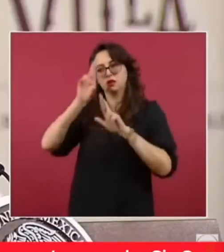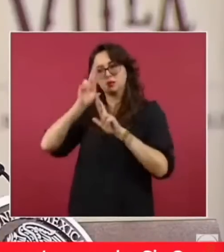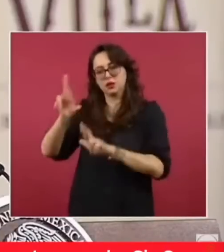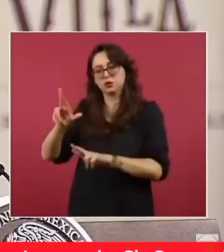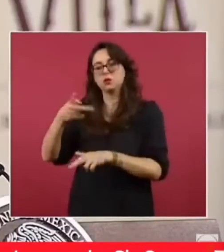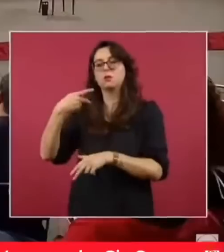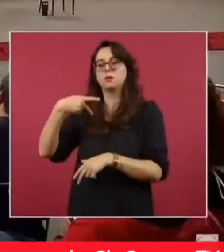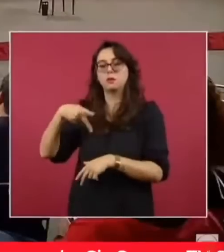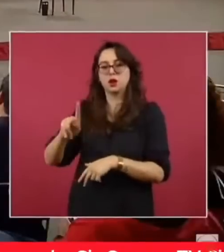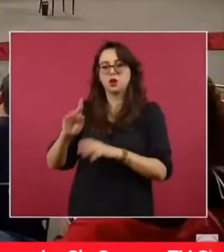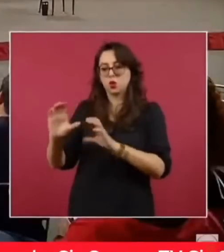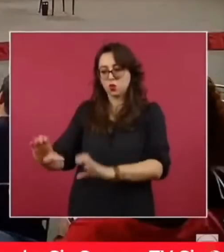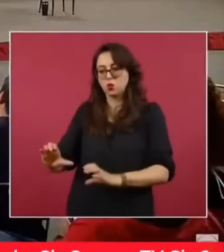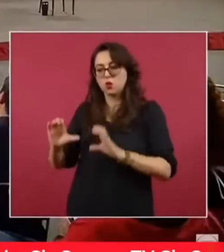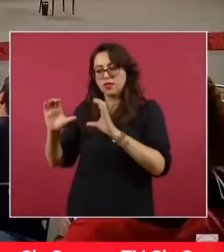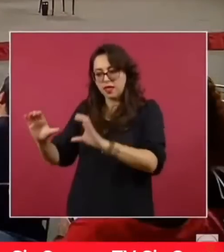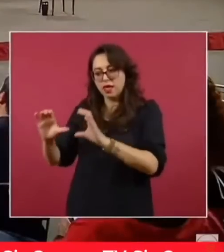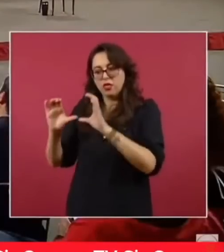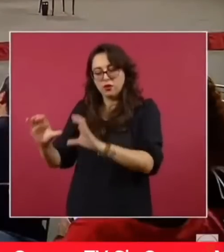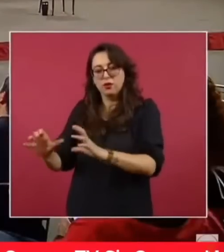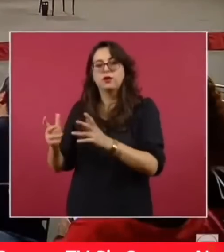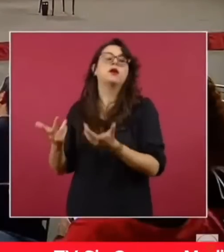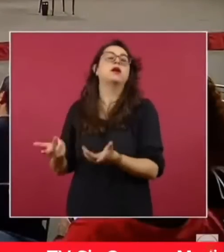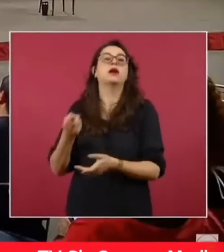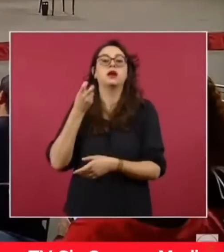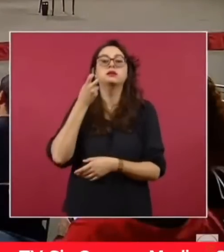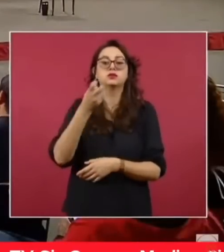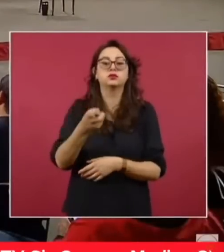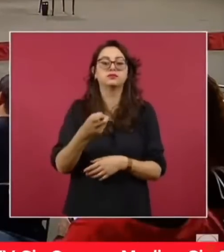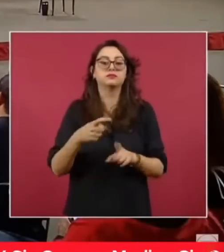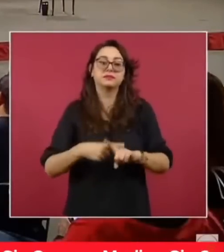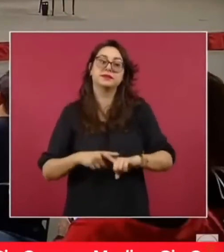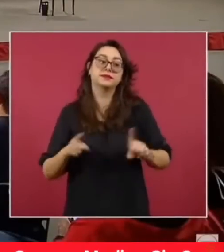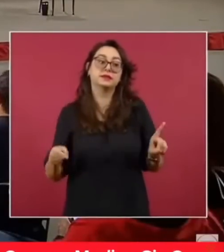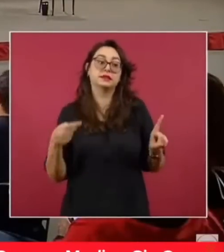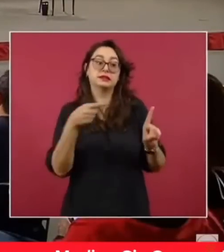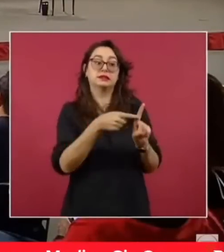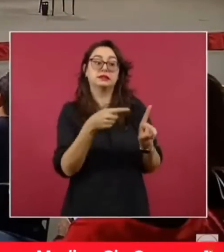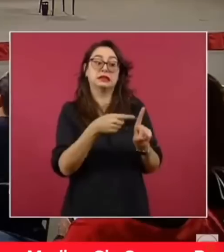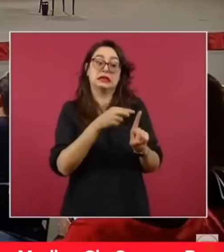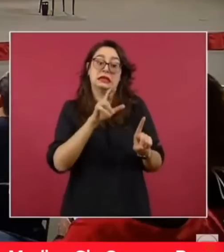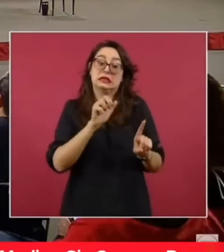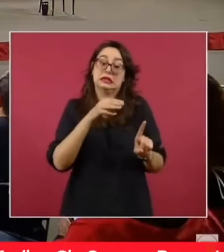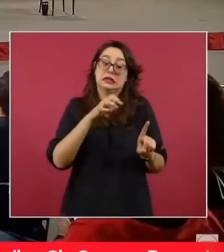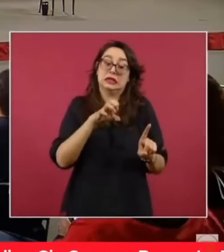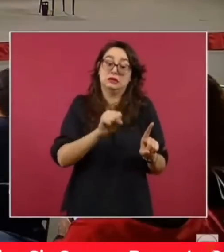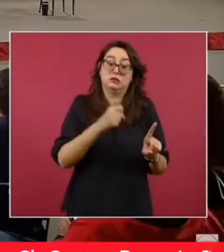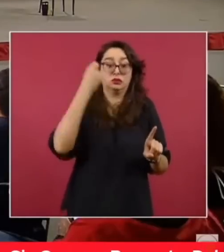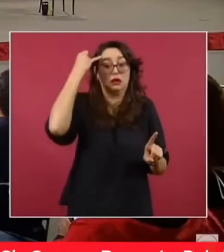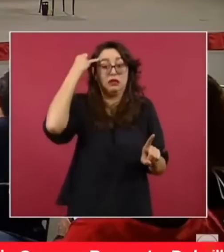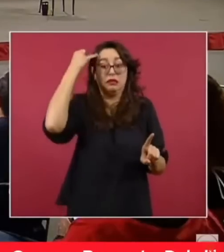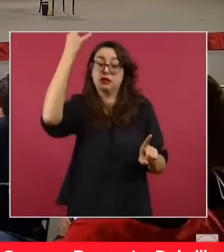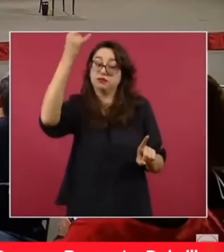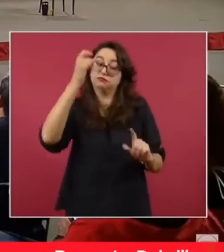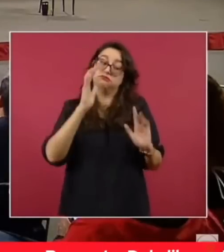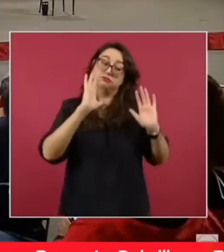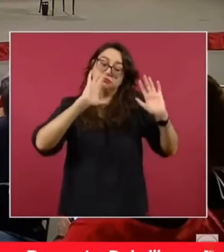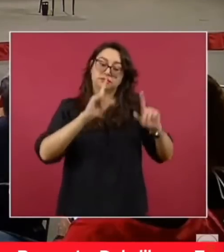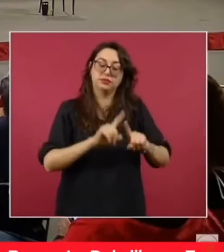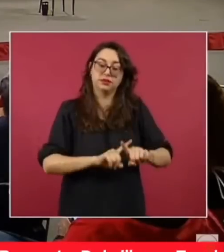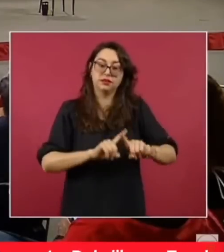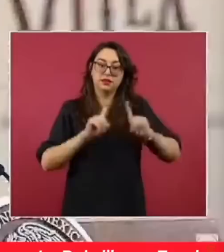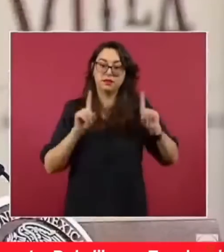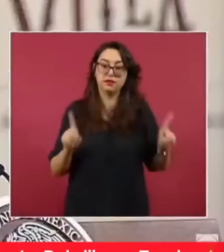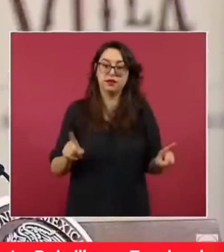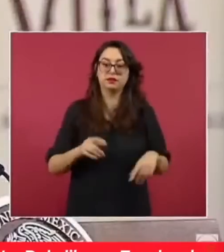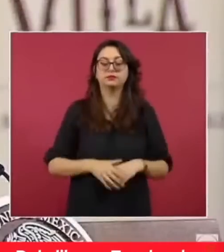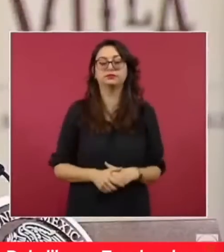Como dice Jorge Ramos. Y vamos con la siguiente, por favor. El otro brazo de Claudio X.